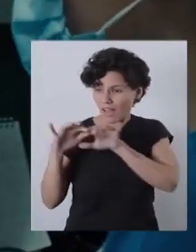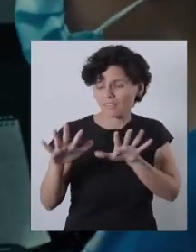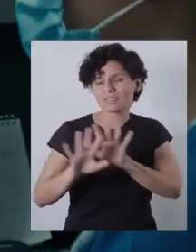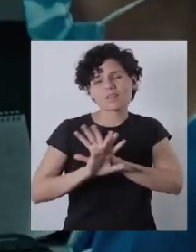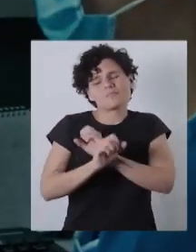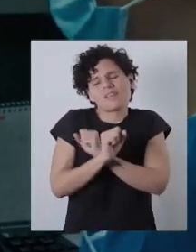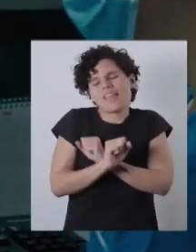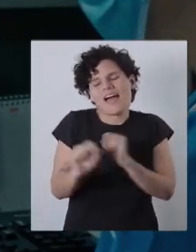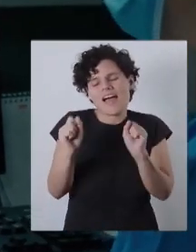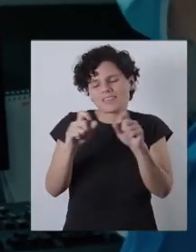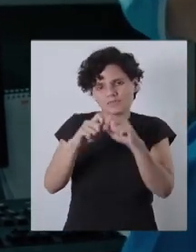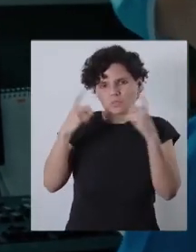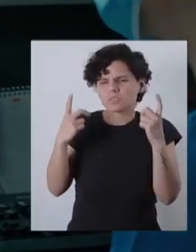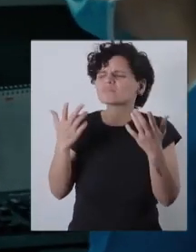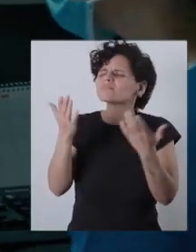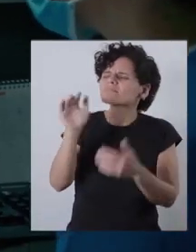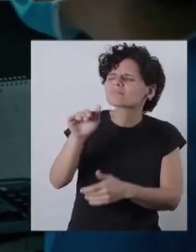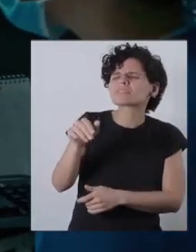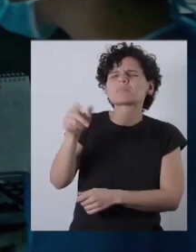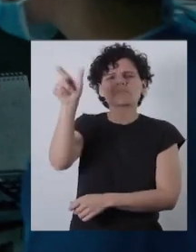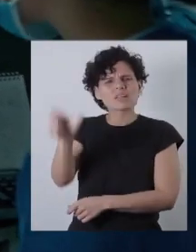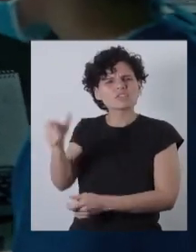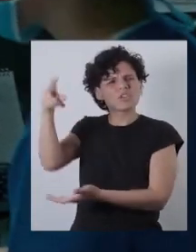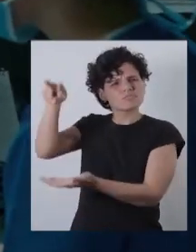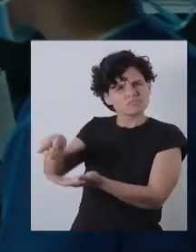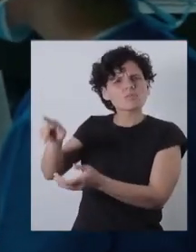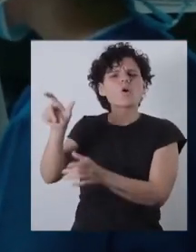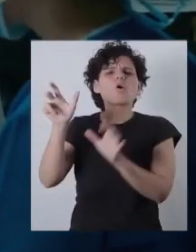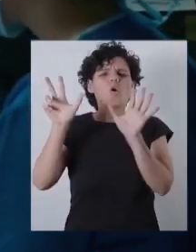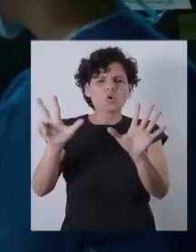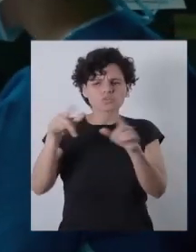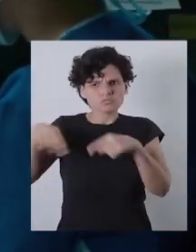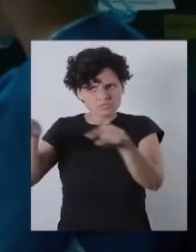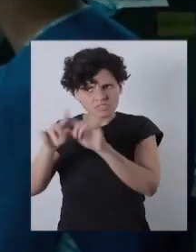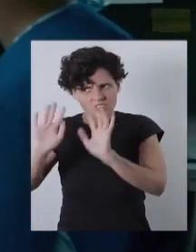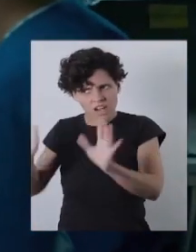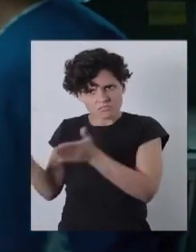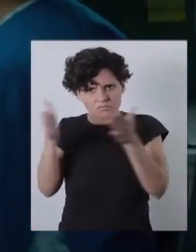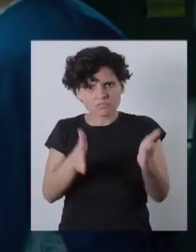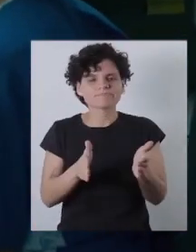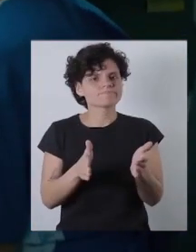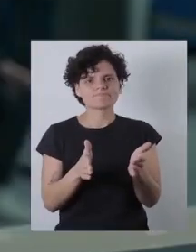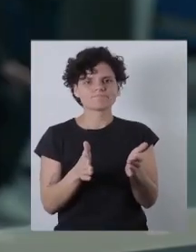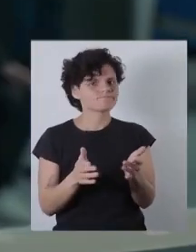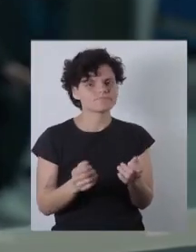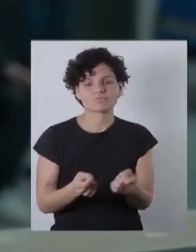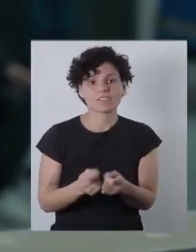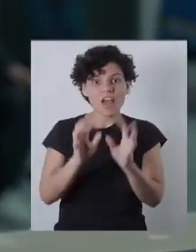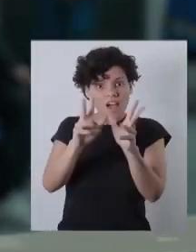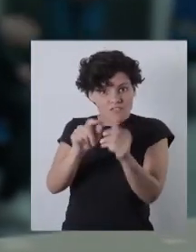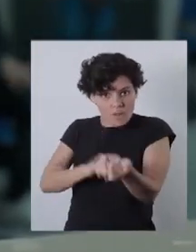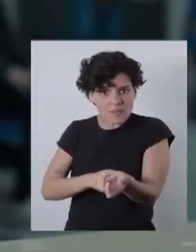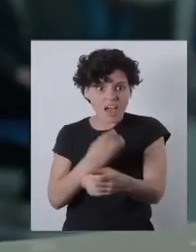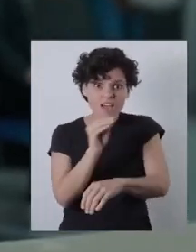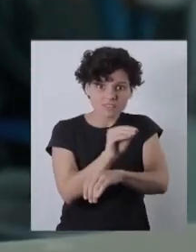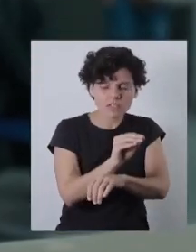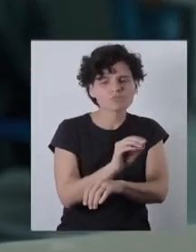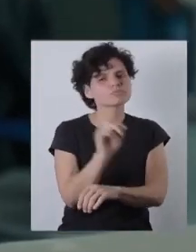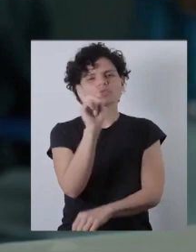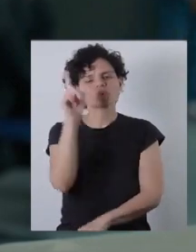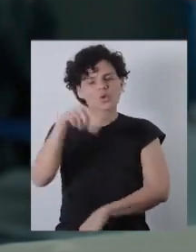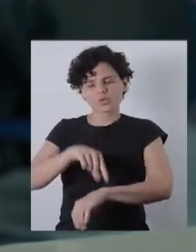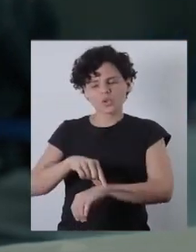francamente ya. Nada me sorprende. Anita, el paciente de la 8 lo traje a dar. Efectivamente, es la medida que las... ¿A la familia ya le avisaron? No, doctora.